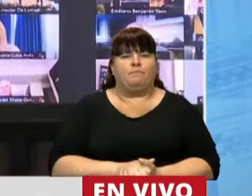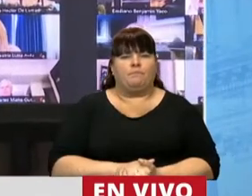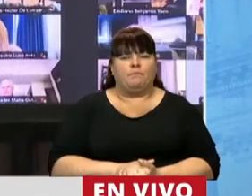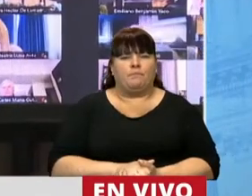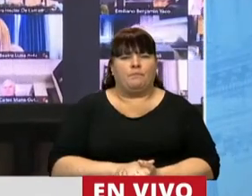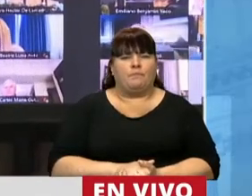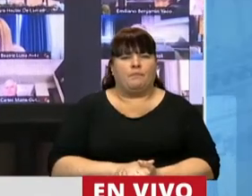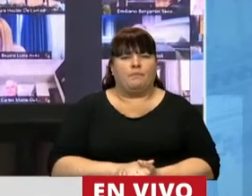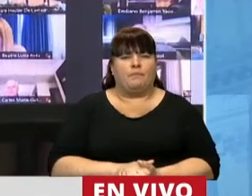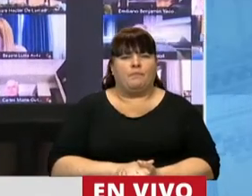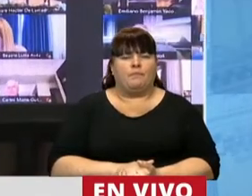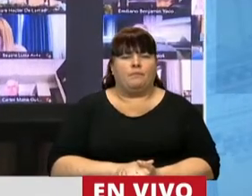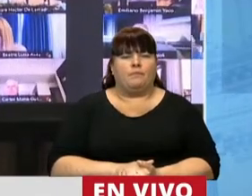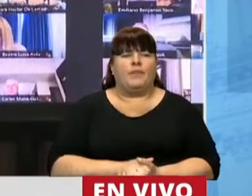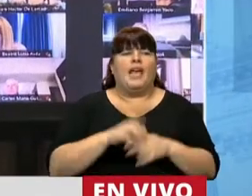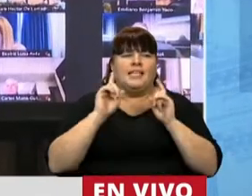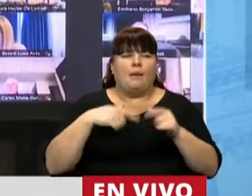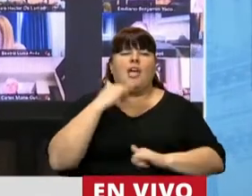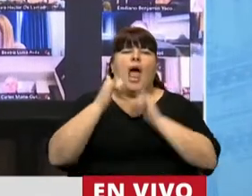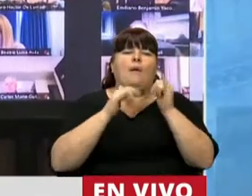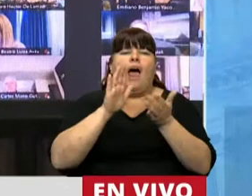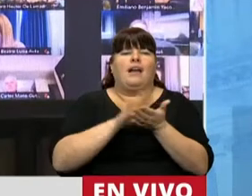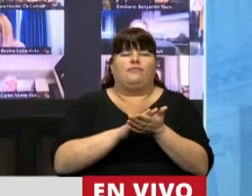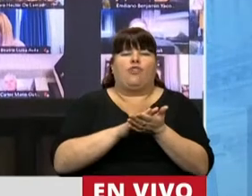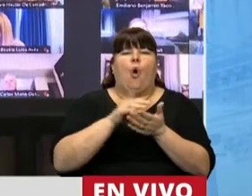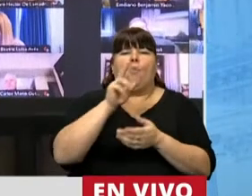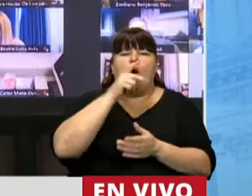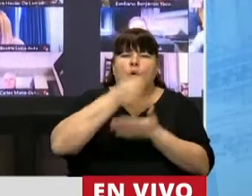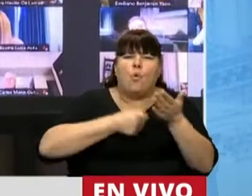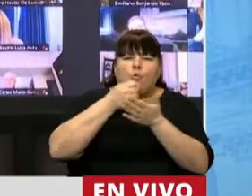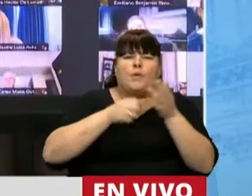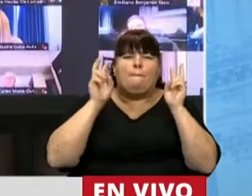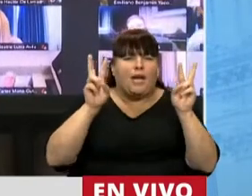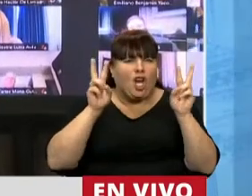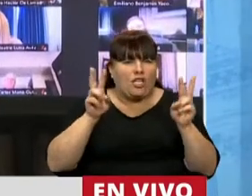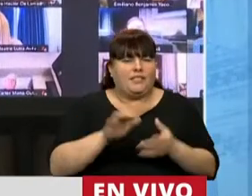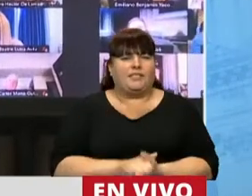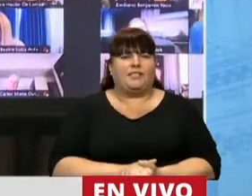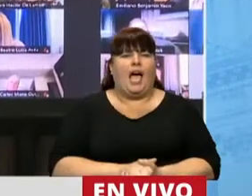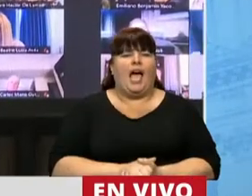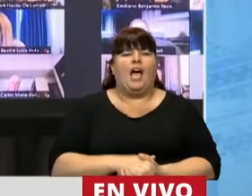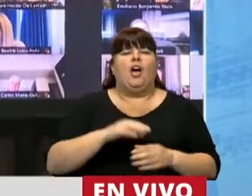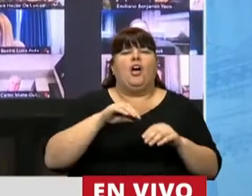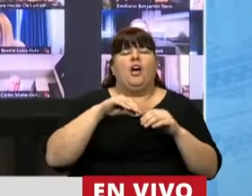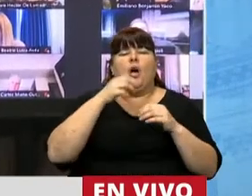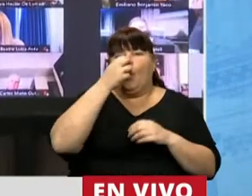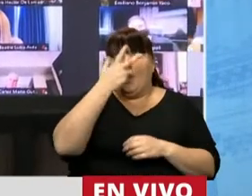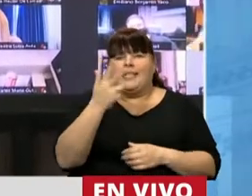no quiero dejar de mencionar por ser también una militante peronista a las 23